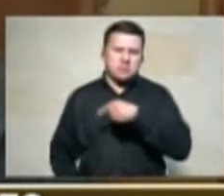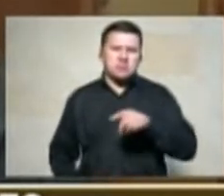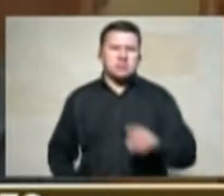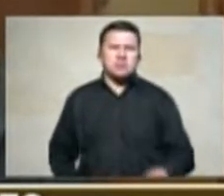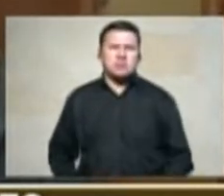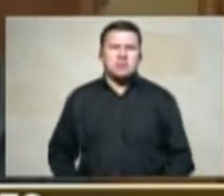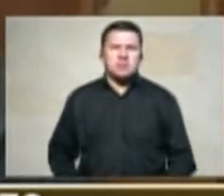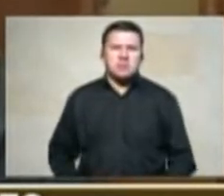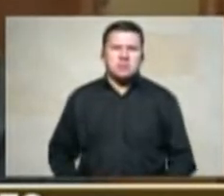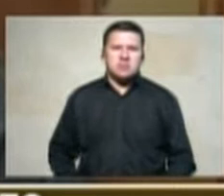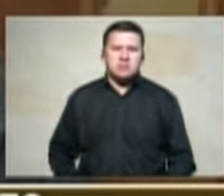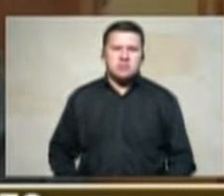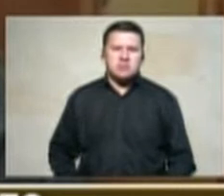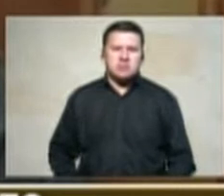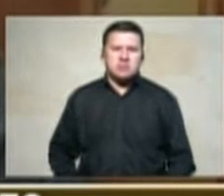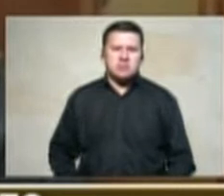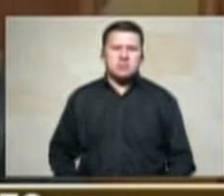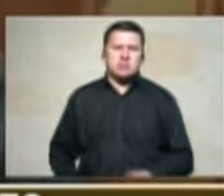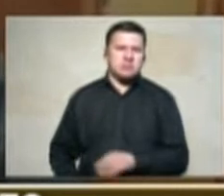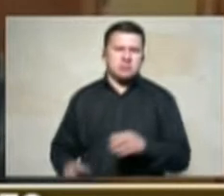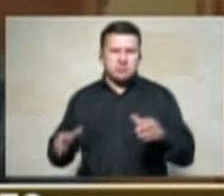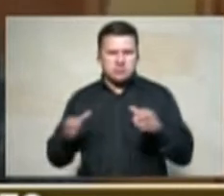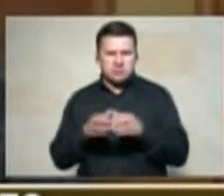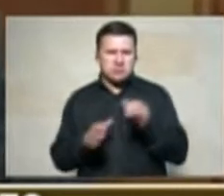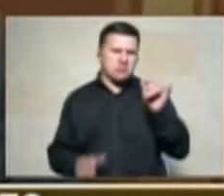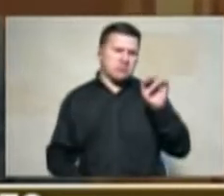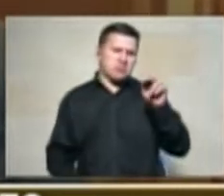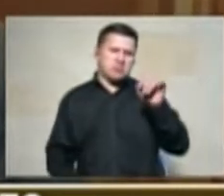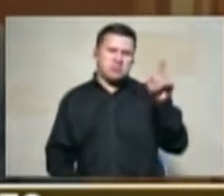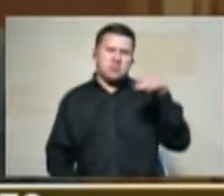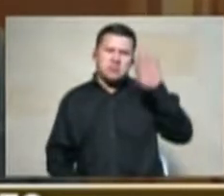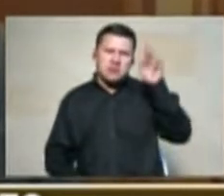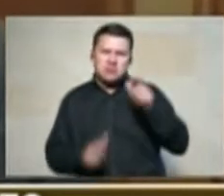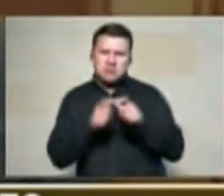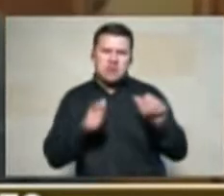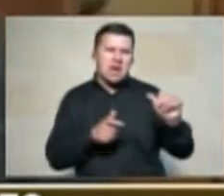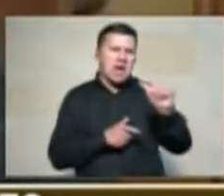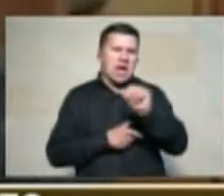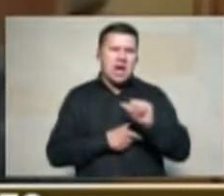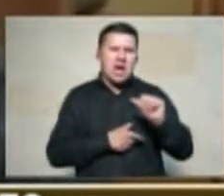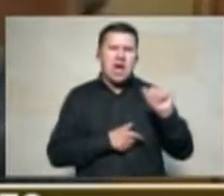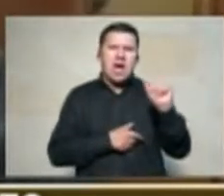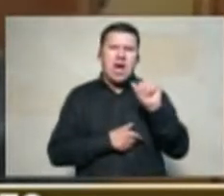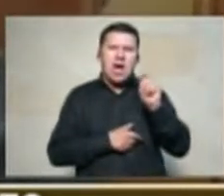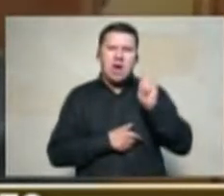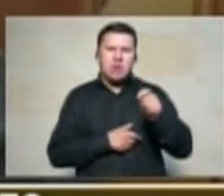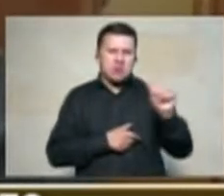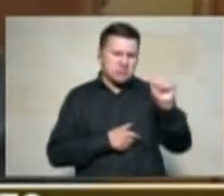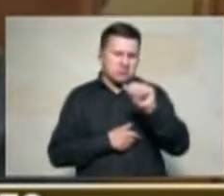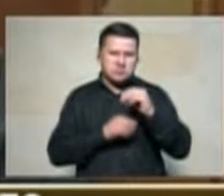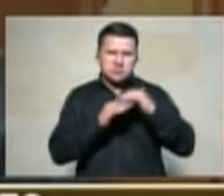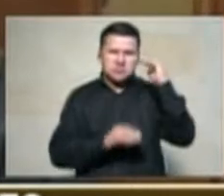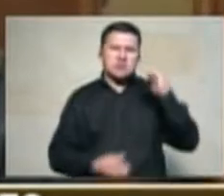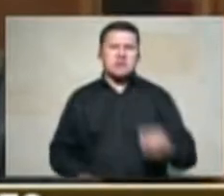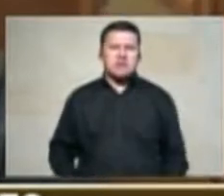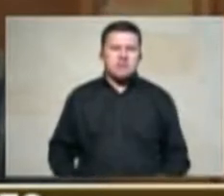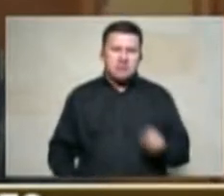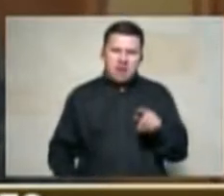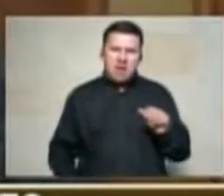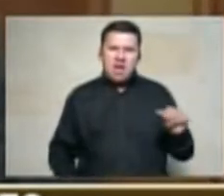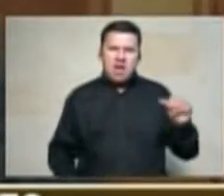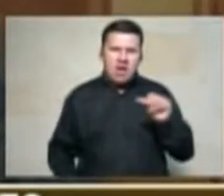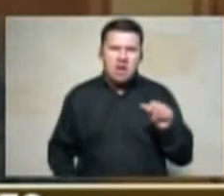caso de la Corporación Gira Castro la mayoría mujeres abogadas ellas efectivamente